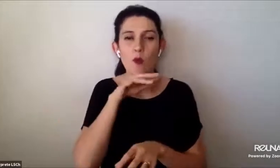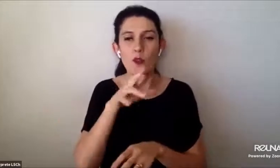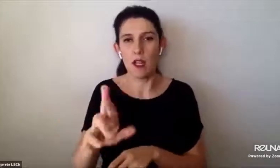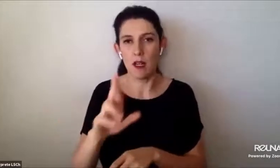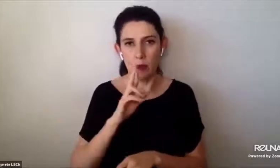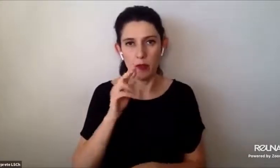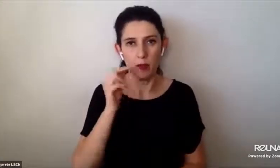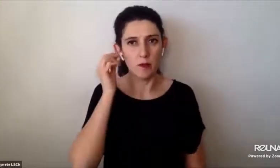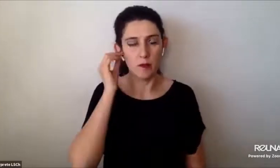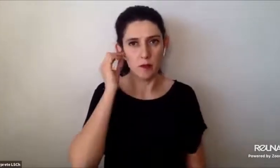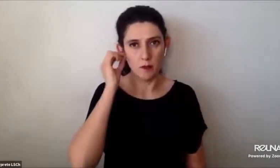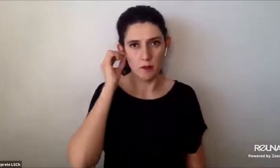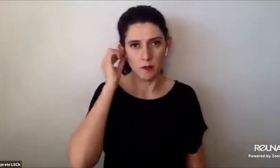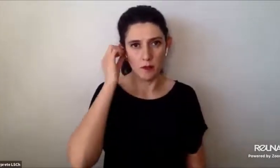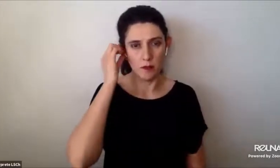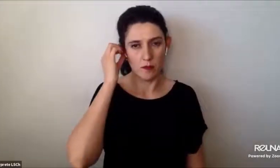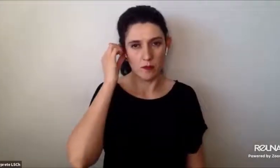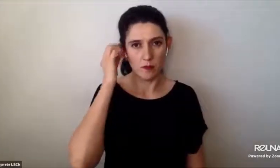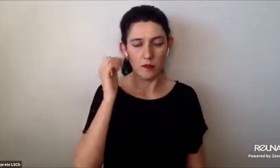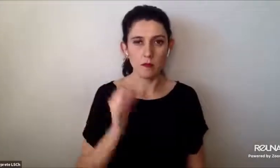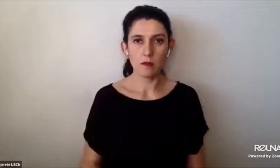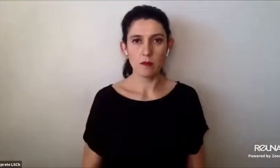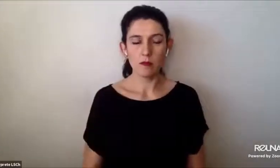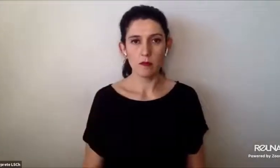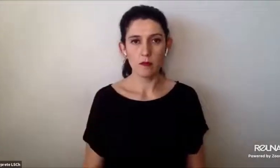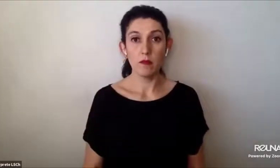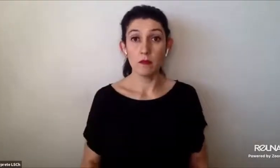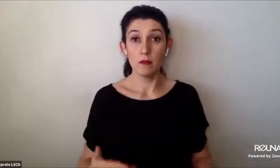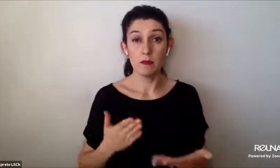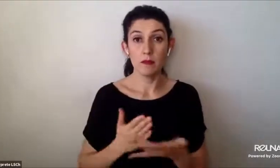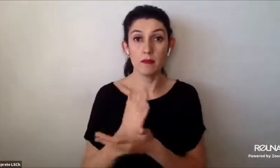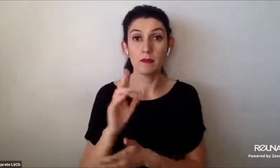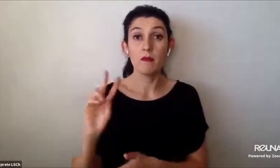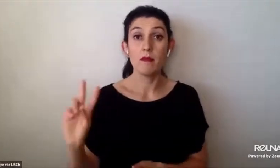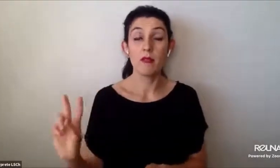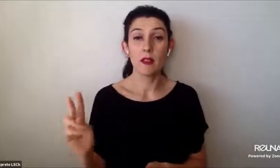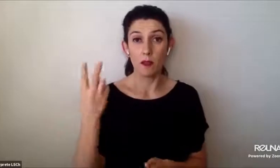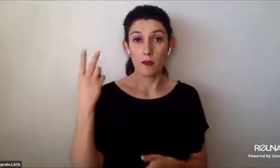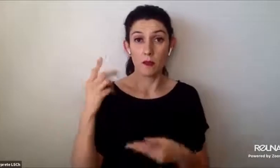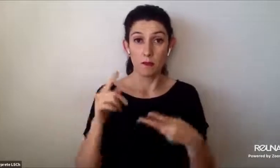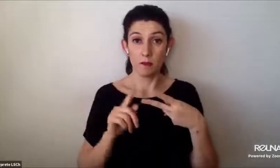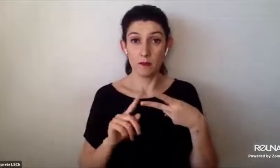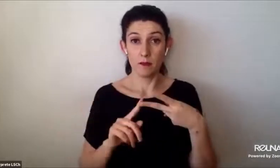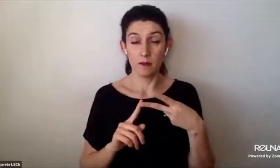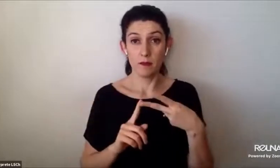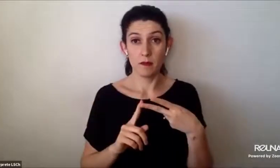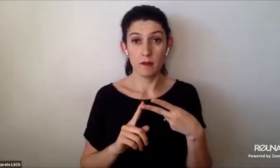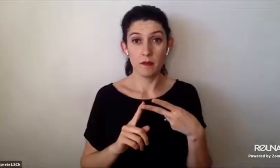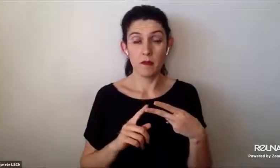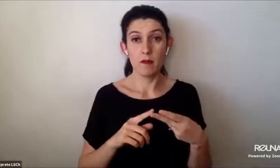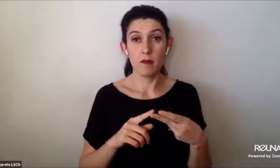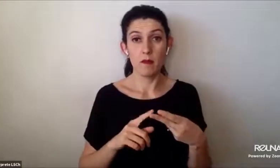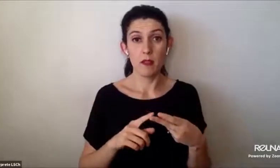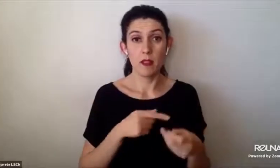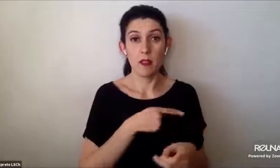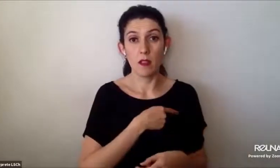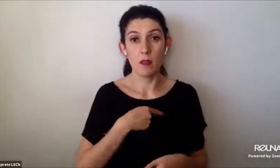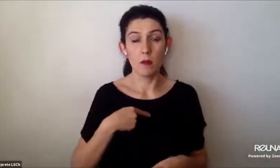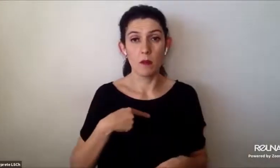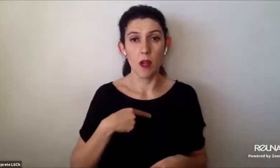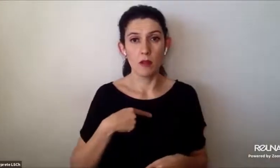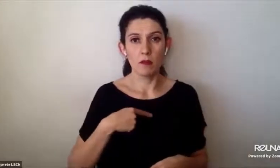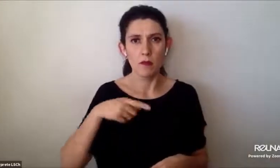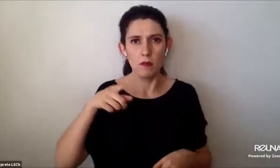así, bueno, de esta forma, empezamos con la segunda parte, que se titula Sácale los cuernos,